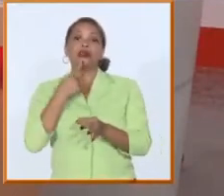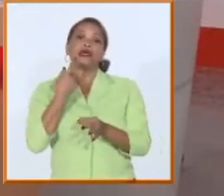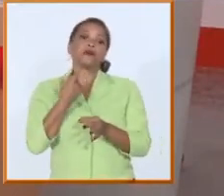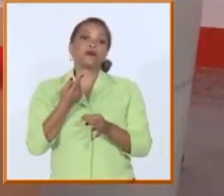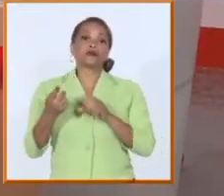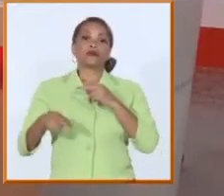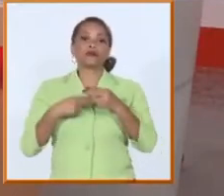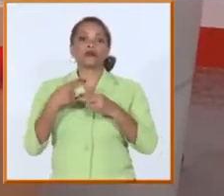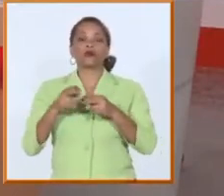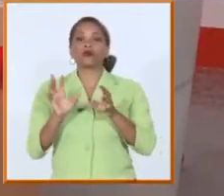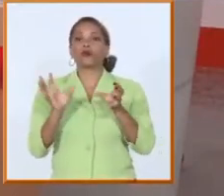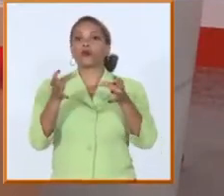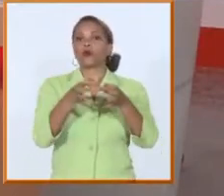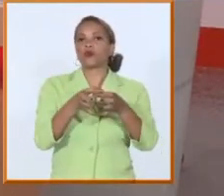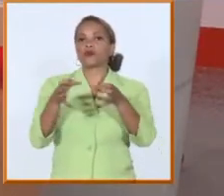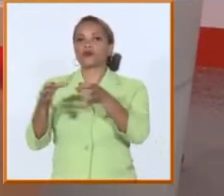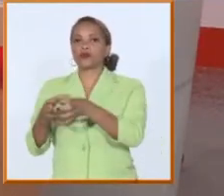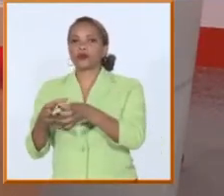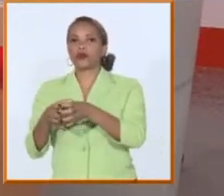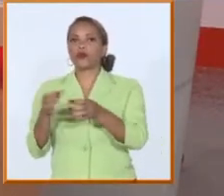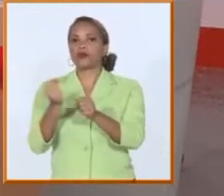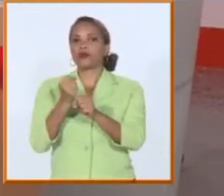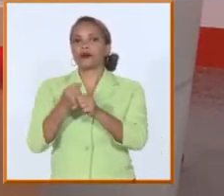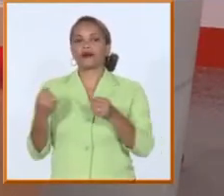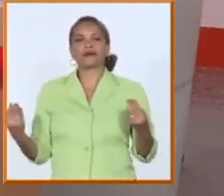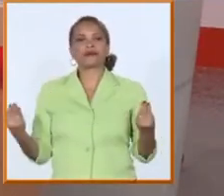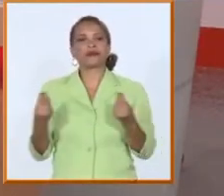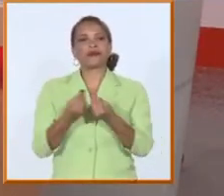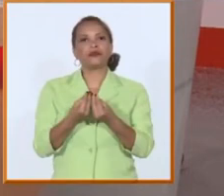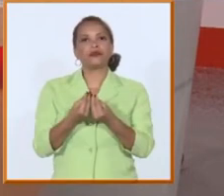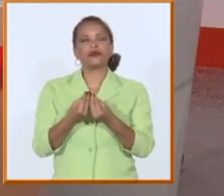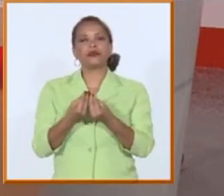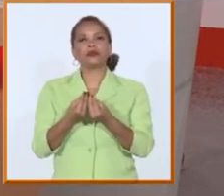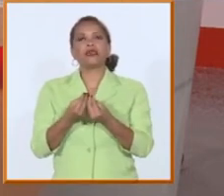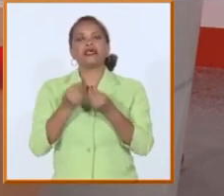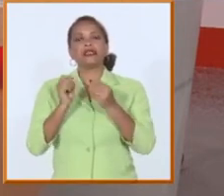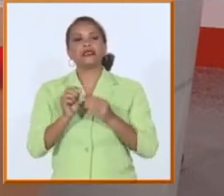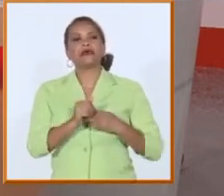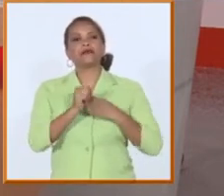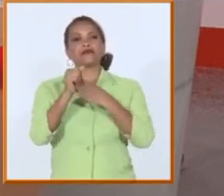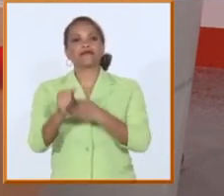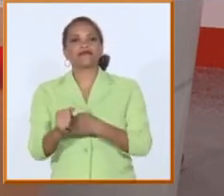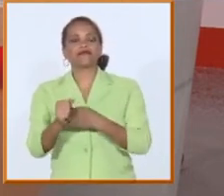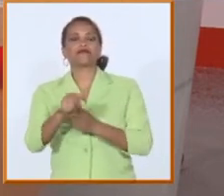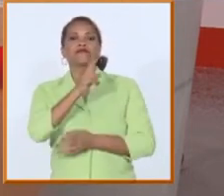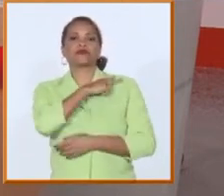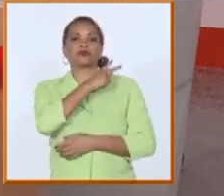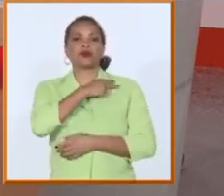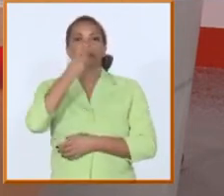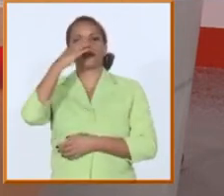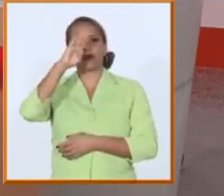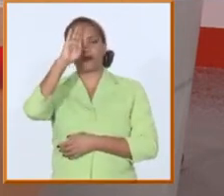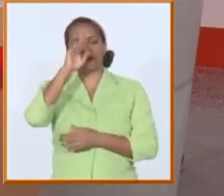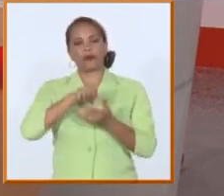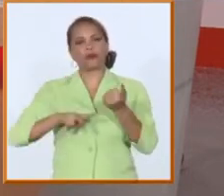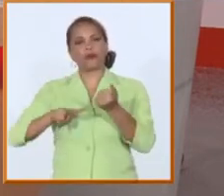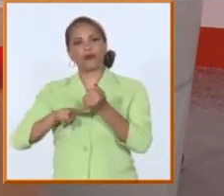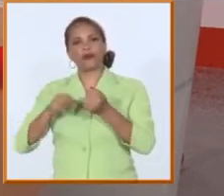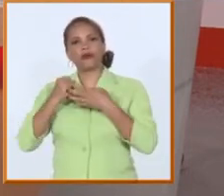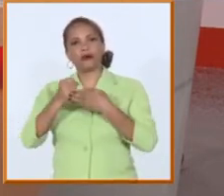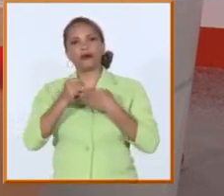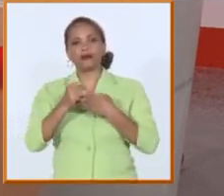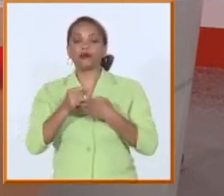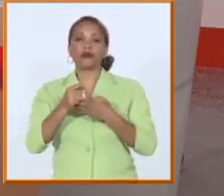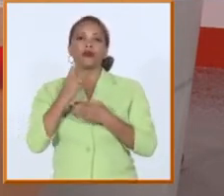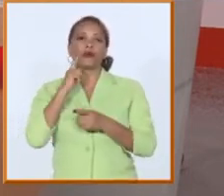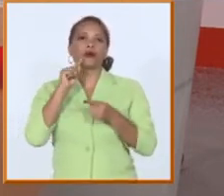bajo la y con la conducción por supuesto siempre con la compañía de las autoridades del país de los territorios de que quede lo mejor